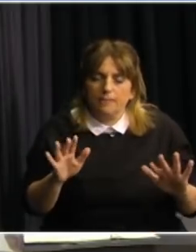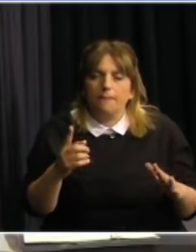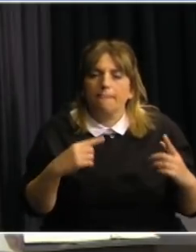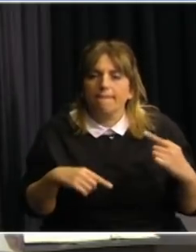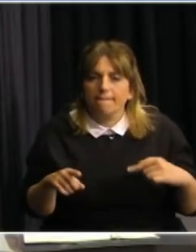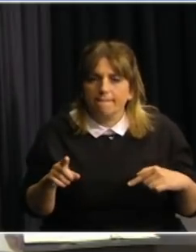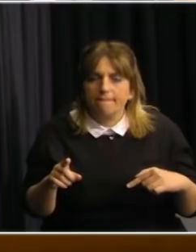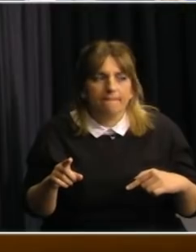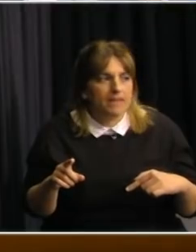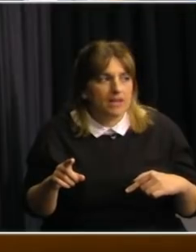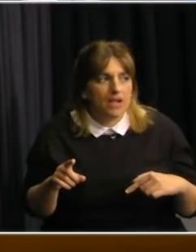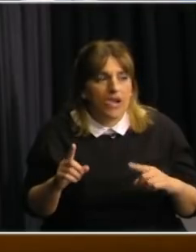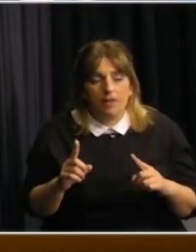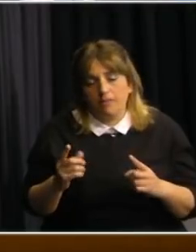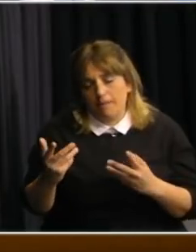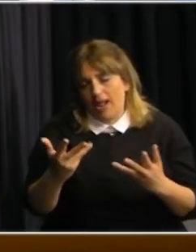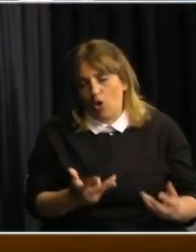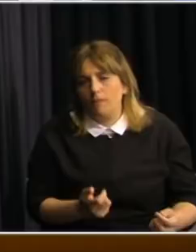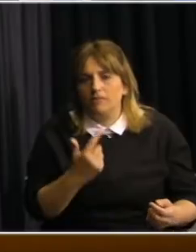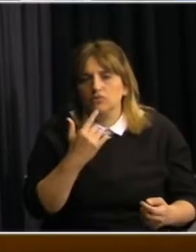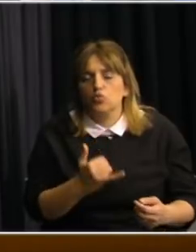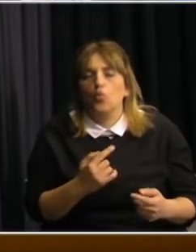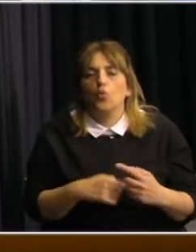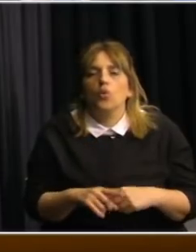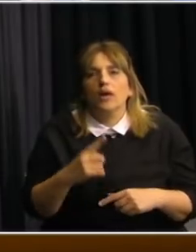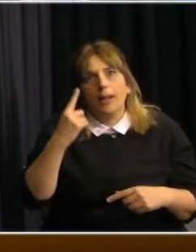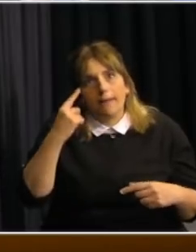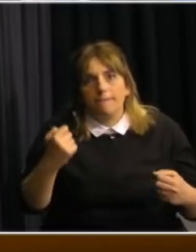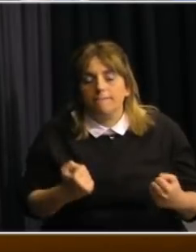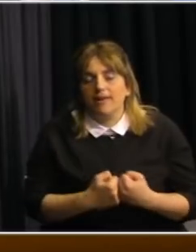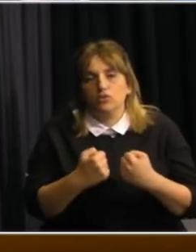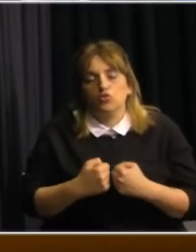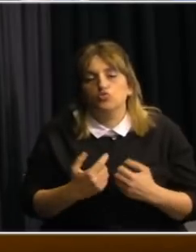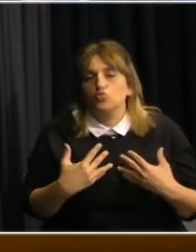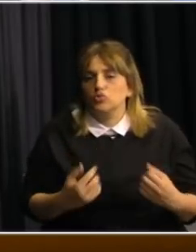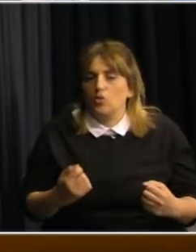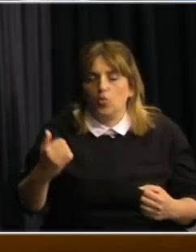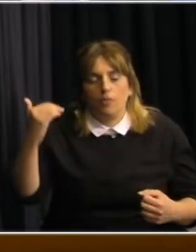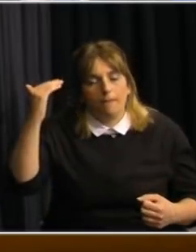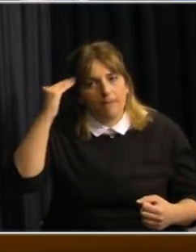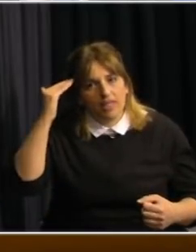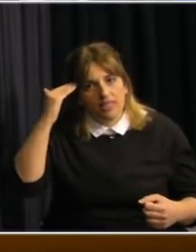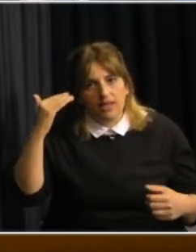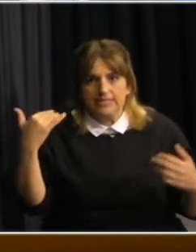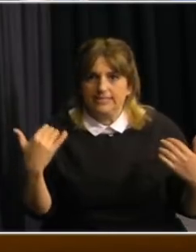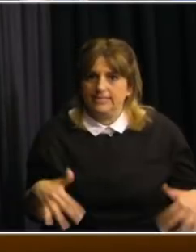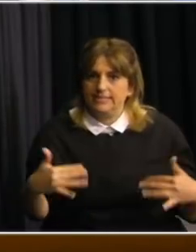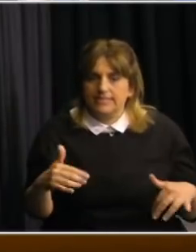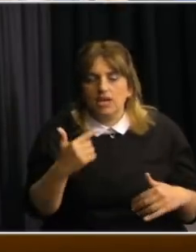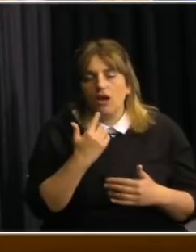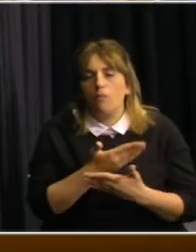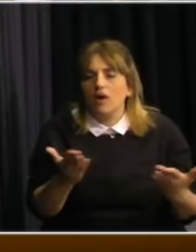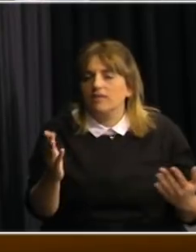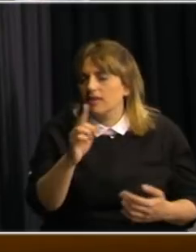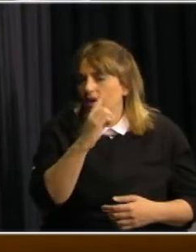para complementar Leonardo el impacto sobre la salud mental de los adultos mayores es muy grande eso está documentado a nivel